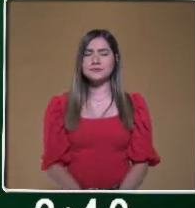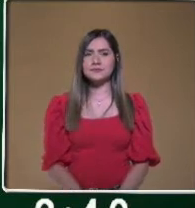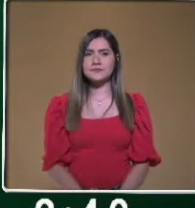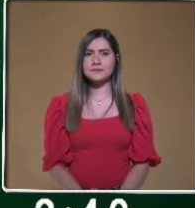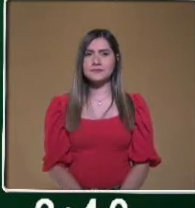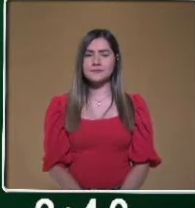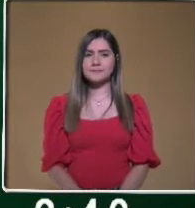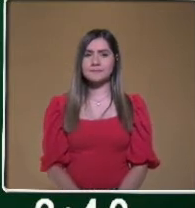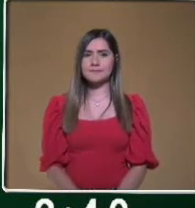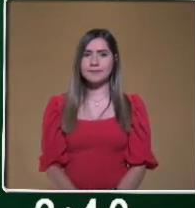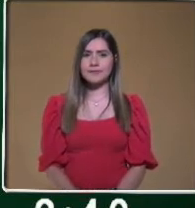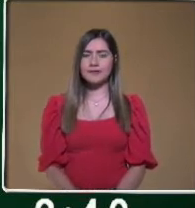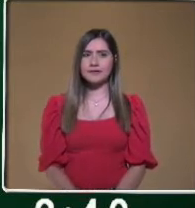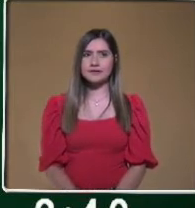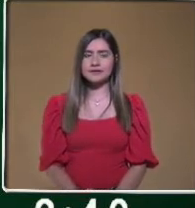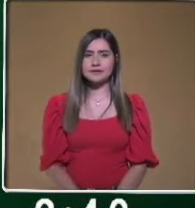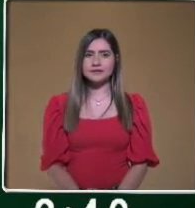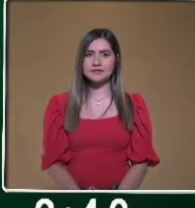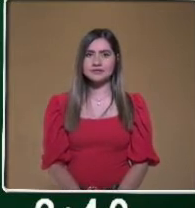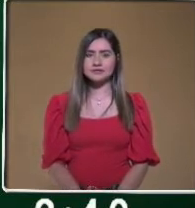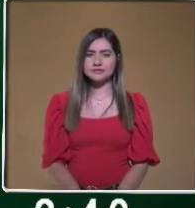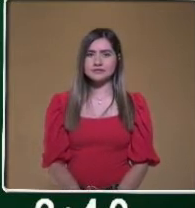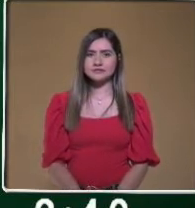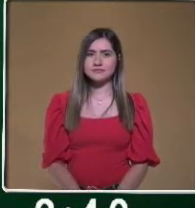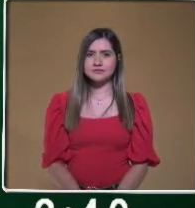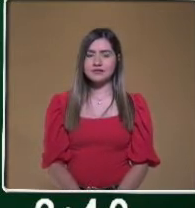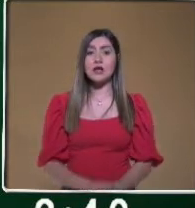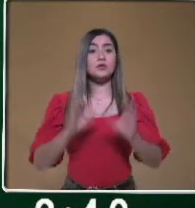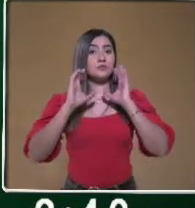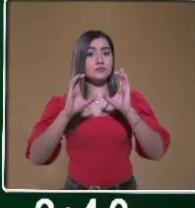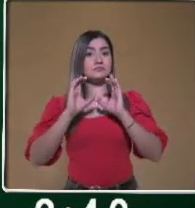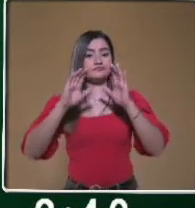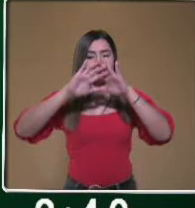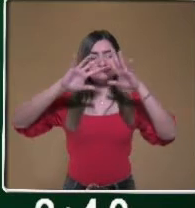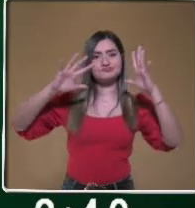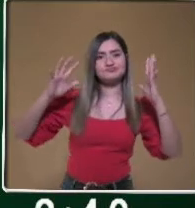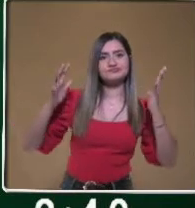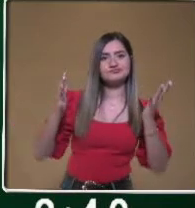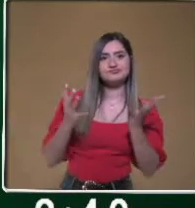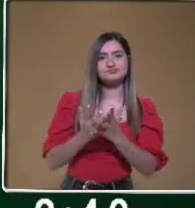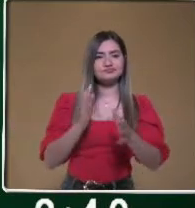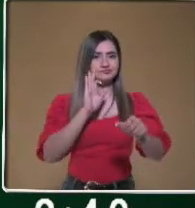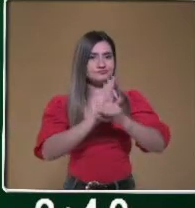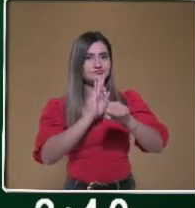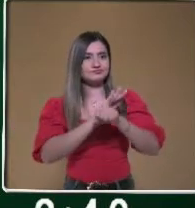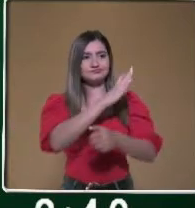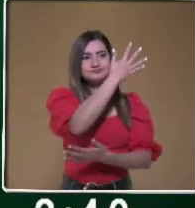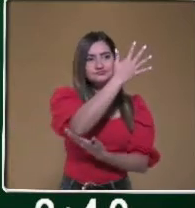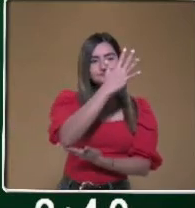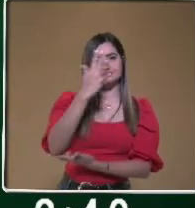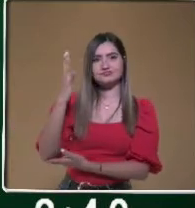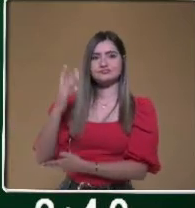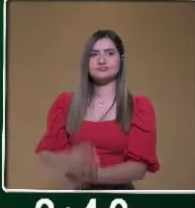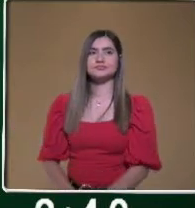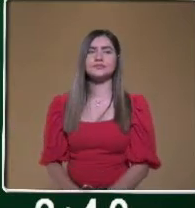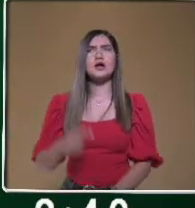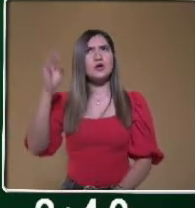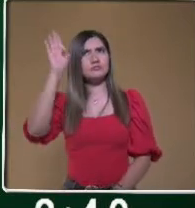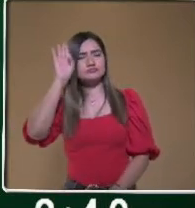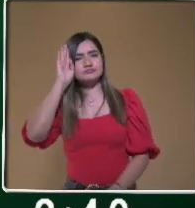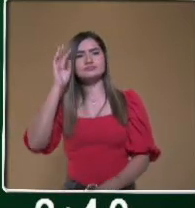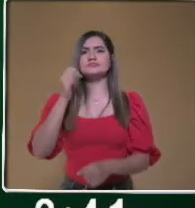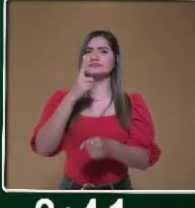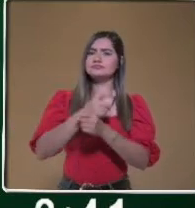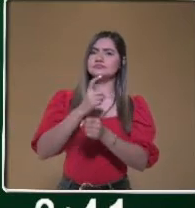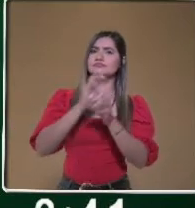para no dañar el planeta. Bueno, yo creo que los primeros productos que deberíamos consumir